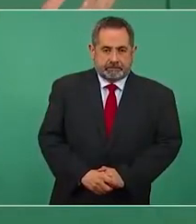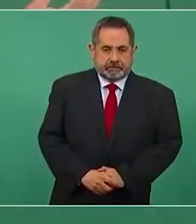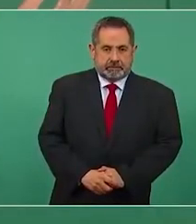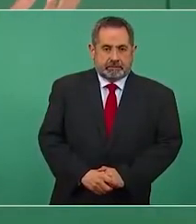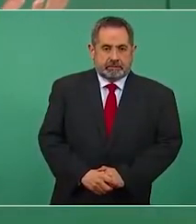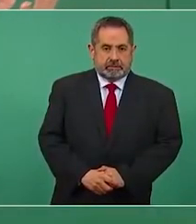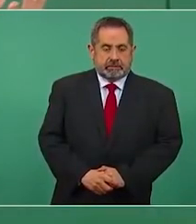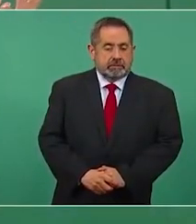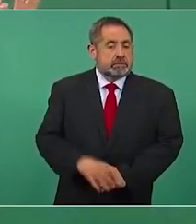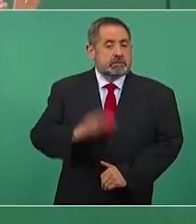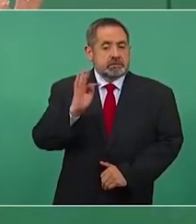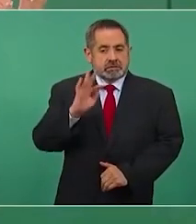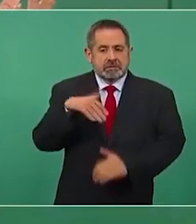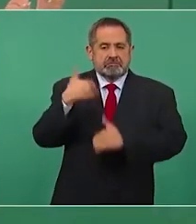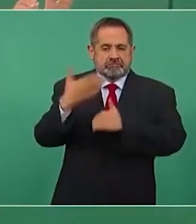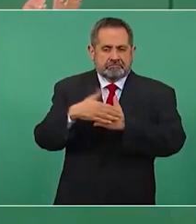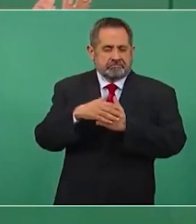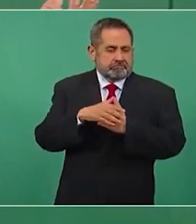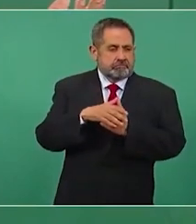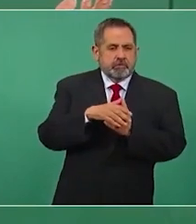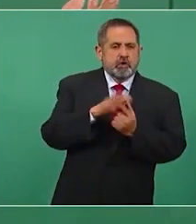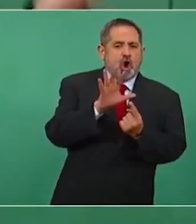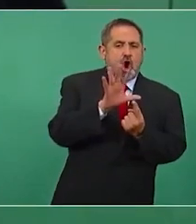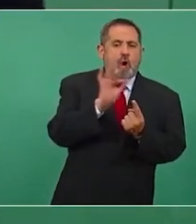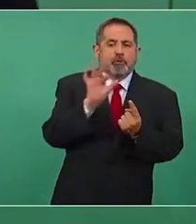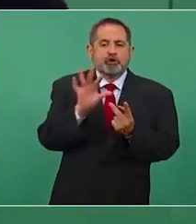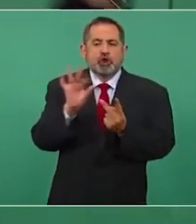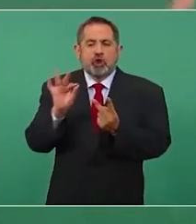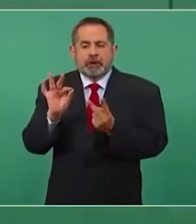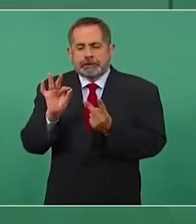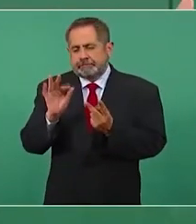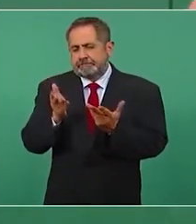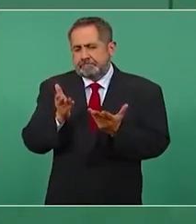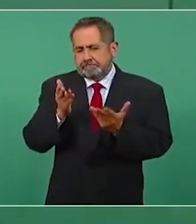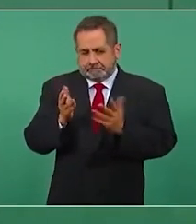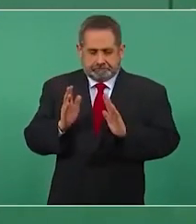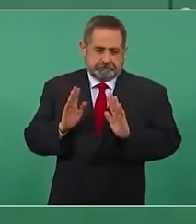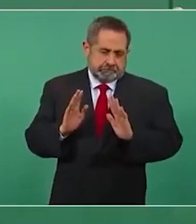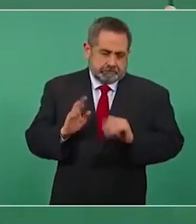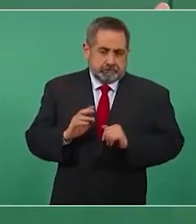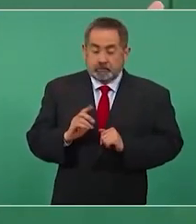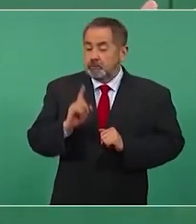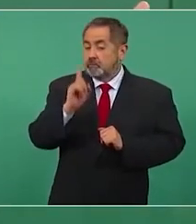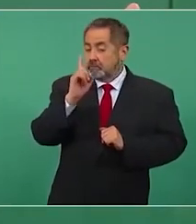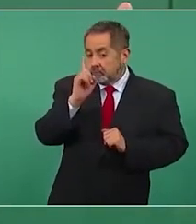vamos a buscar opciones, porque lo más importante de todo